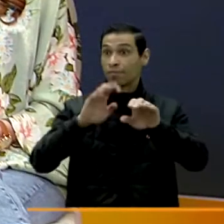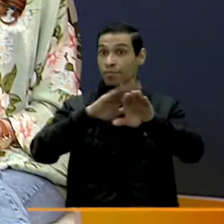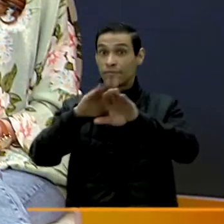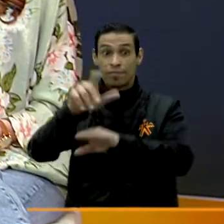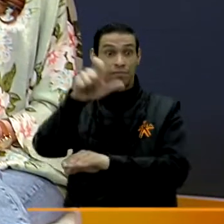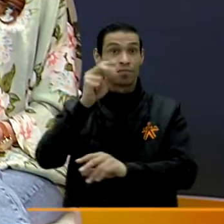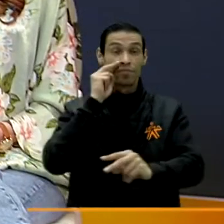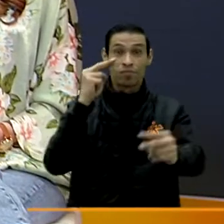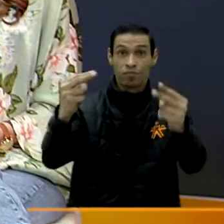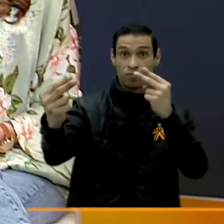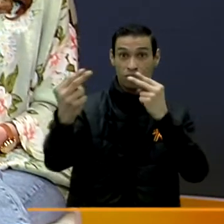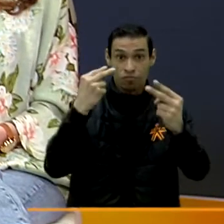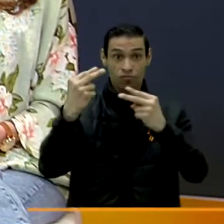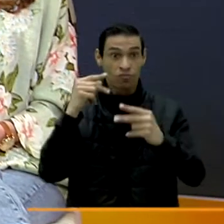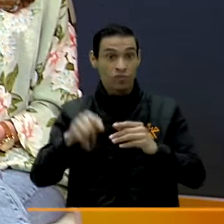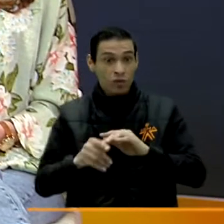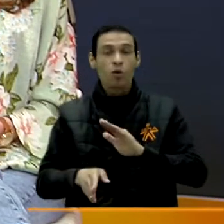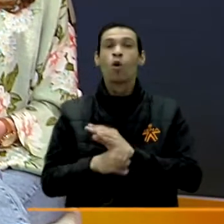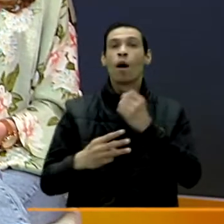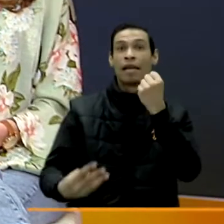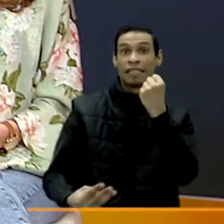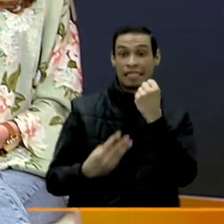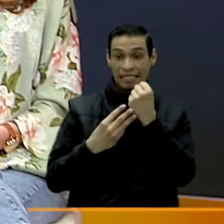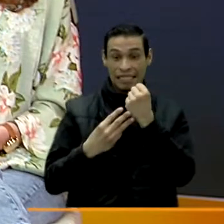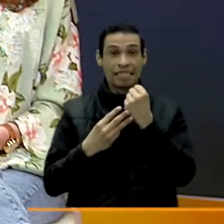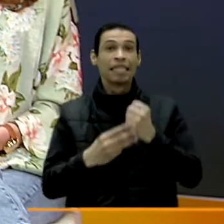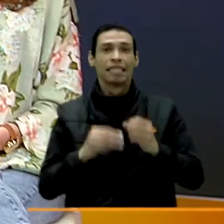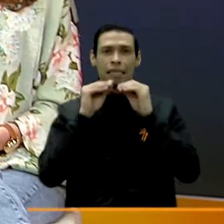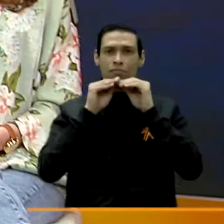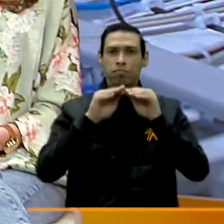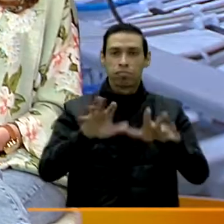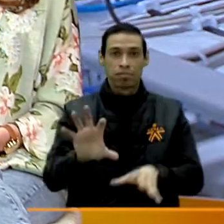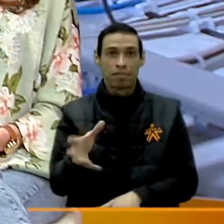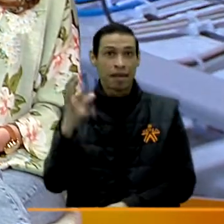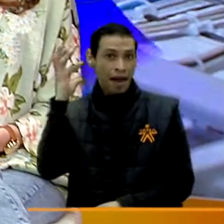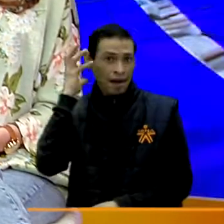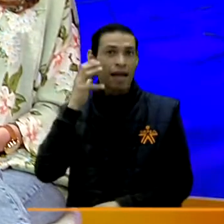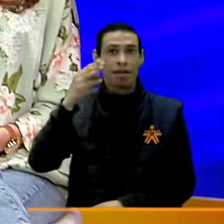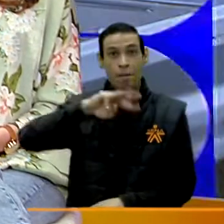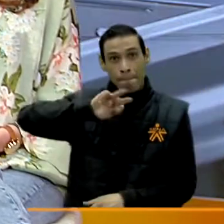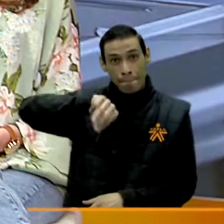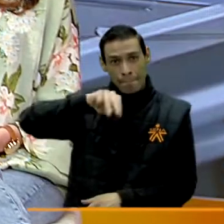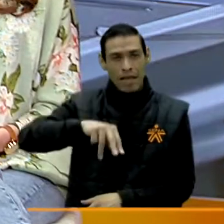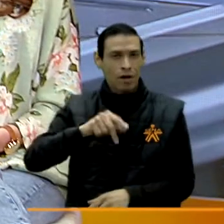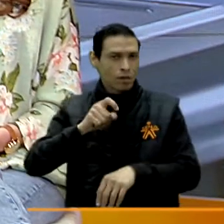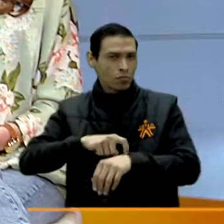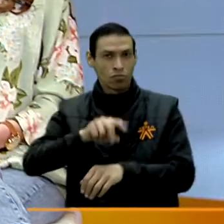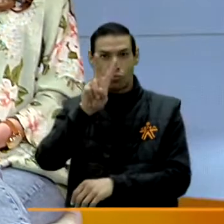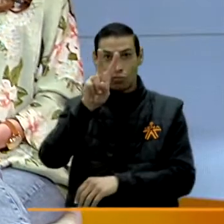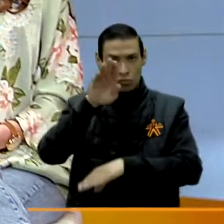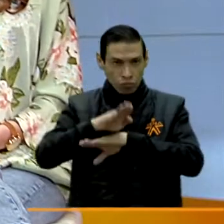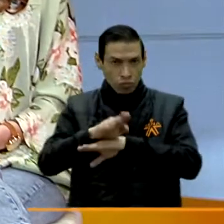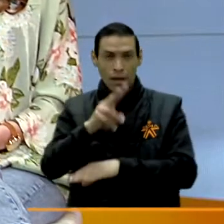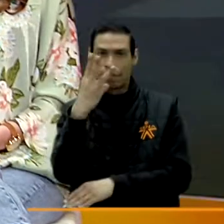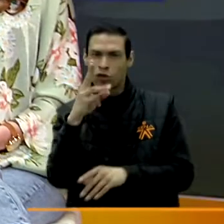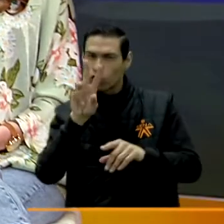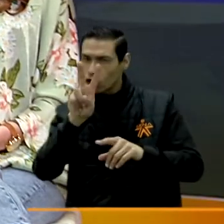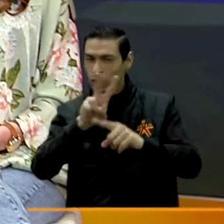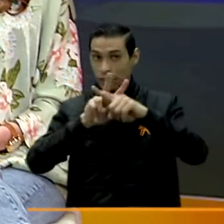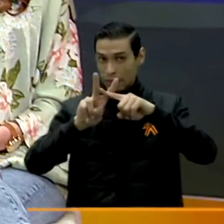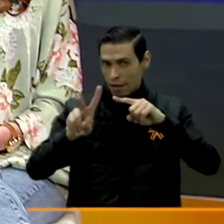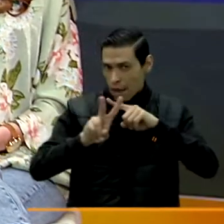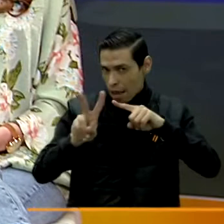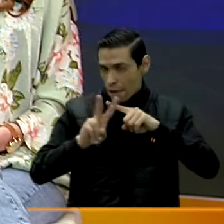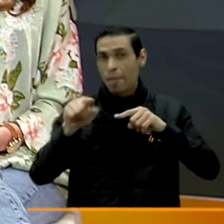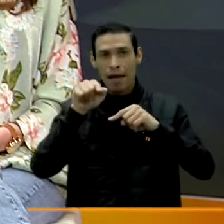a todos nuestros televidentes que nos sigan en el programa Cena al Aire Radio, que pasamos todos los miércoles a las 2 y 30 de la tarde